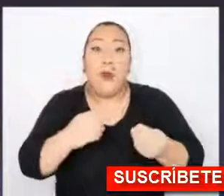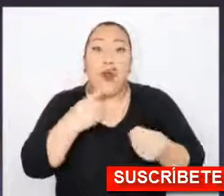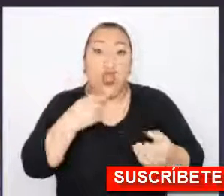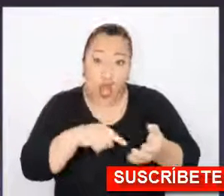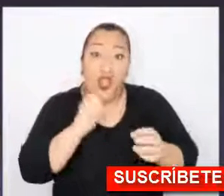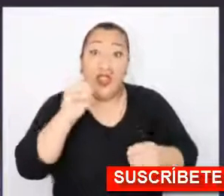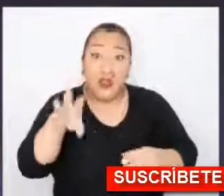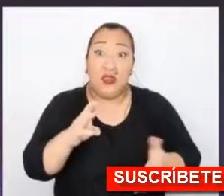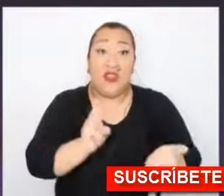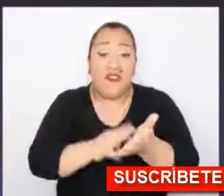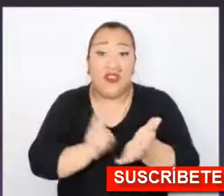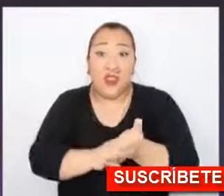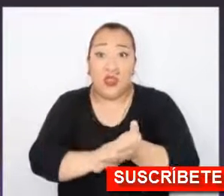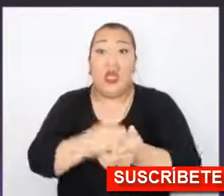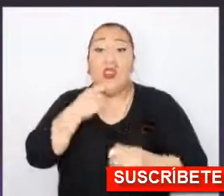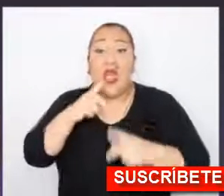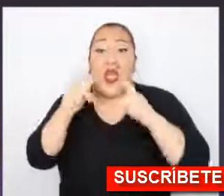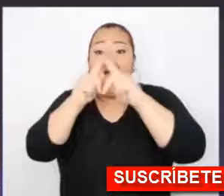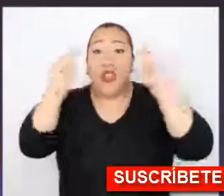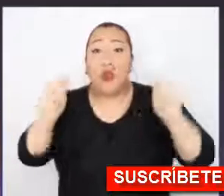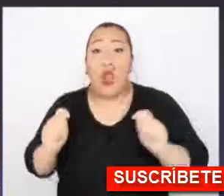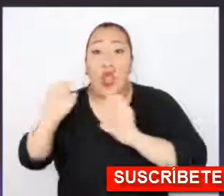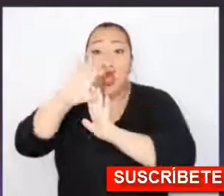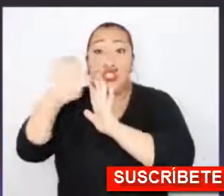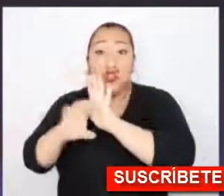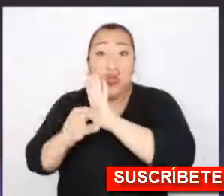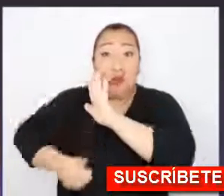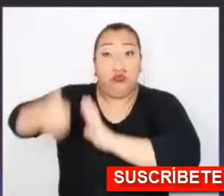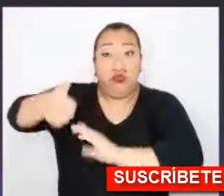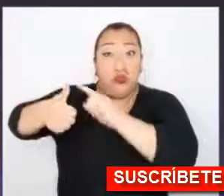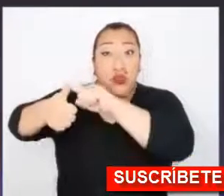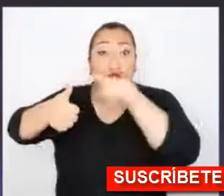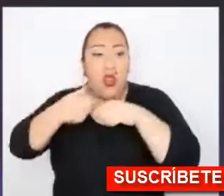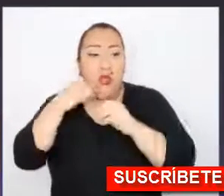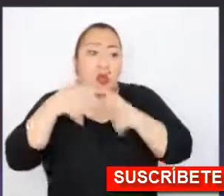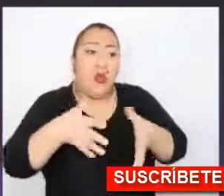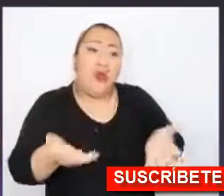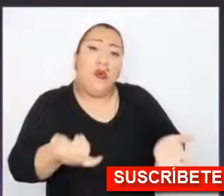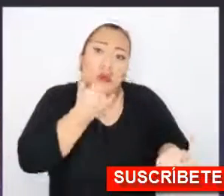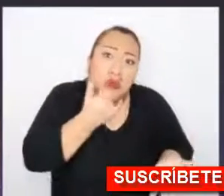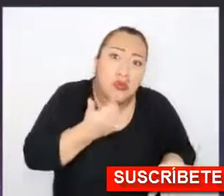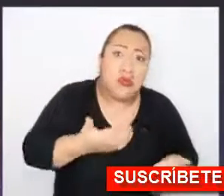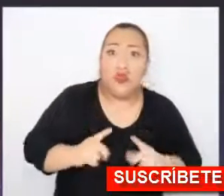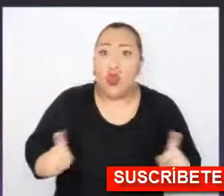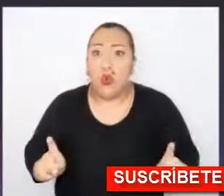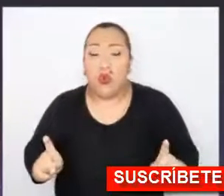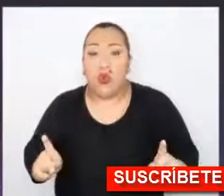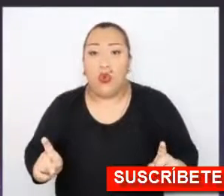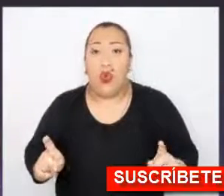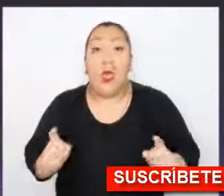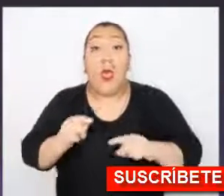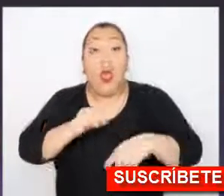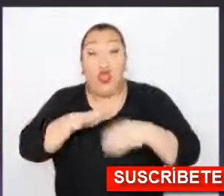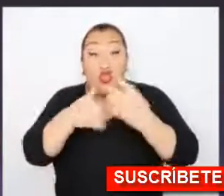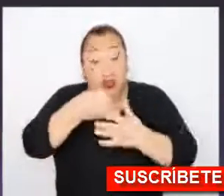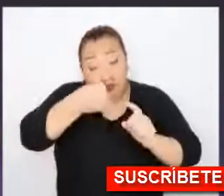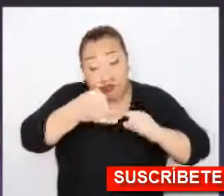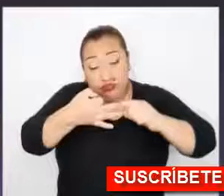Remarcado por la Defensoría, remarcado por el Tribunal Constitucional. Por todas estas consideraciones,